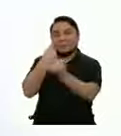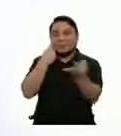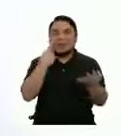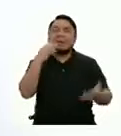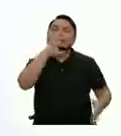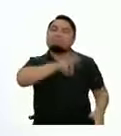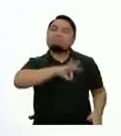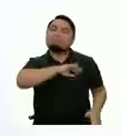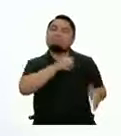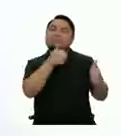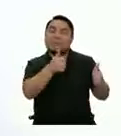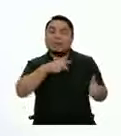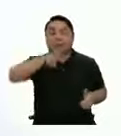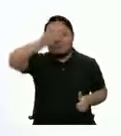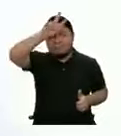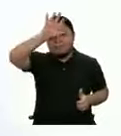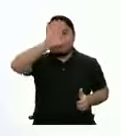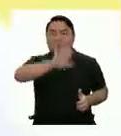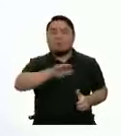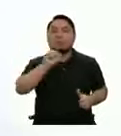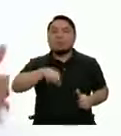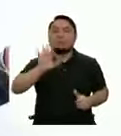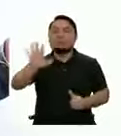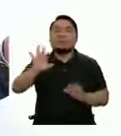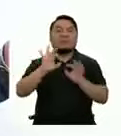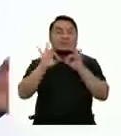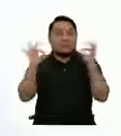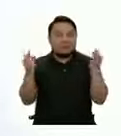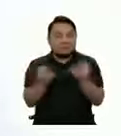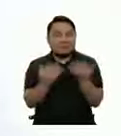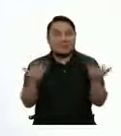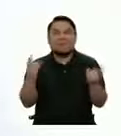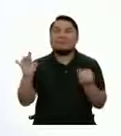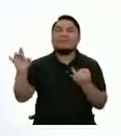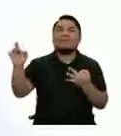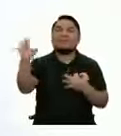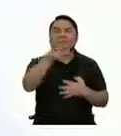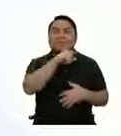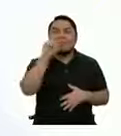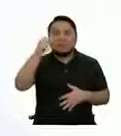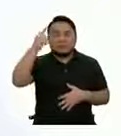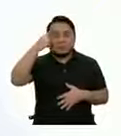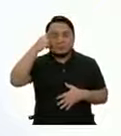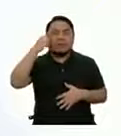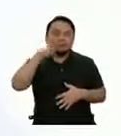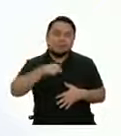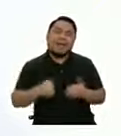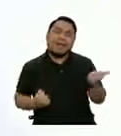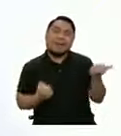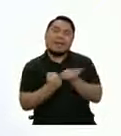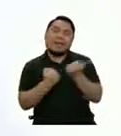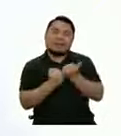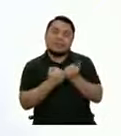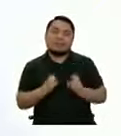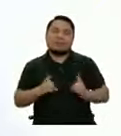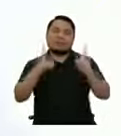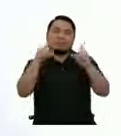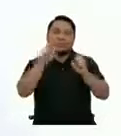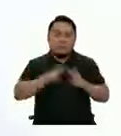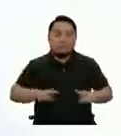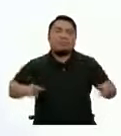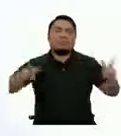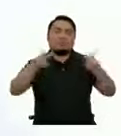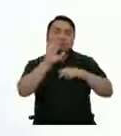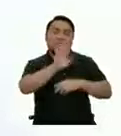beneficioso que fue para el Perú Que las familias años atrás decidieran seguir apostando Por una educación en